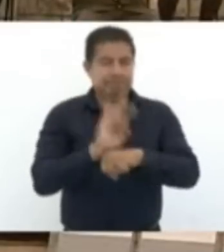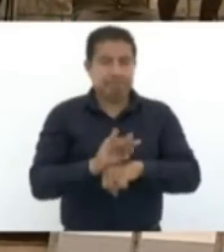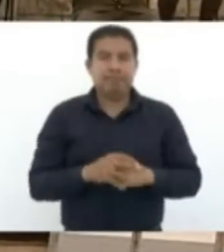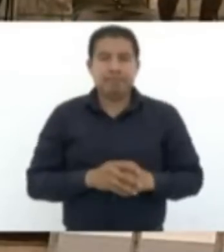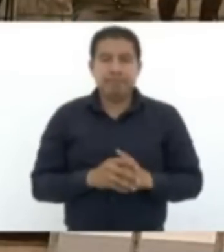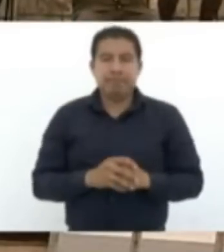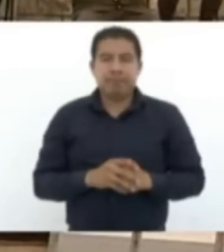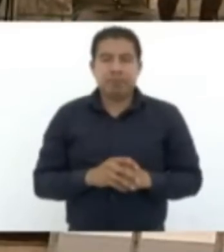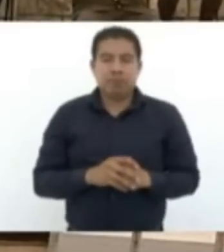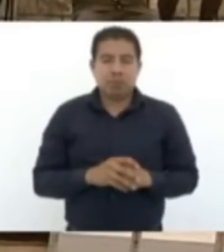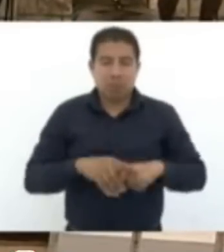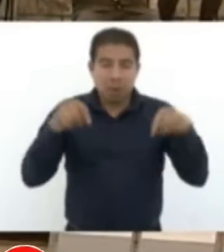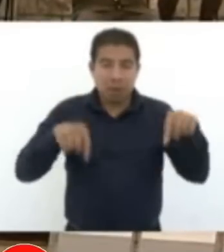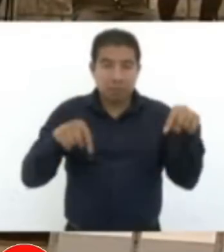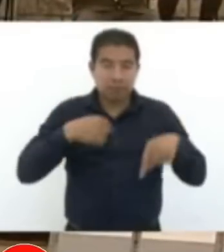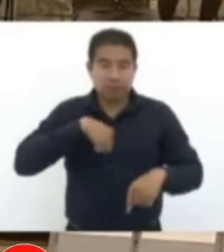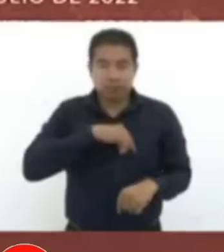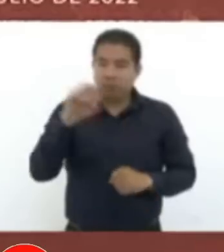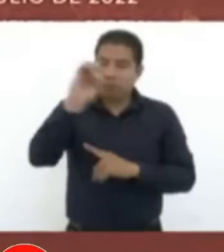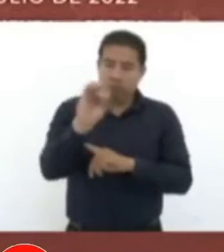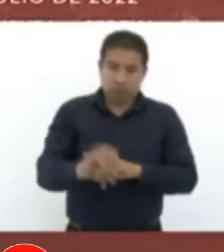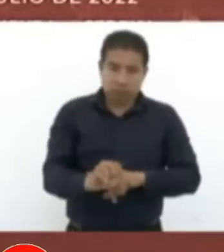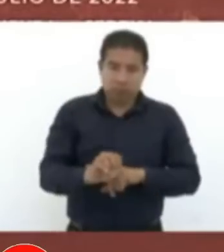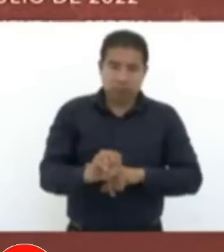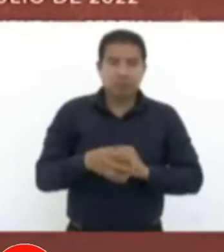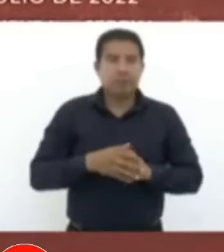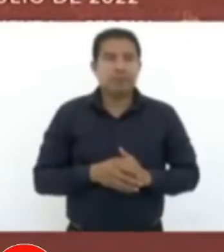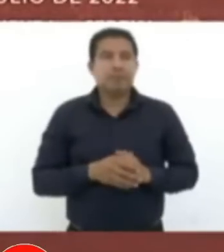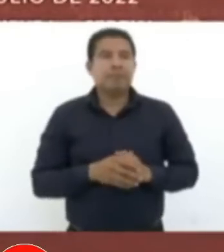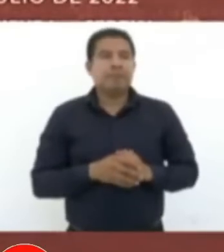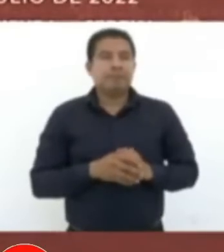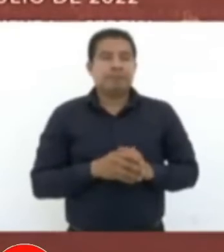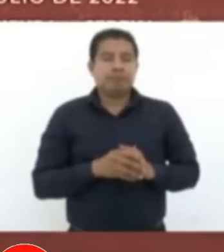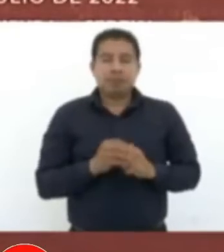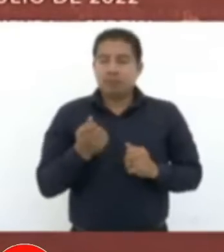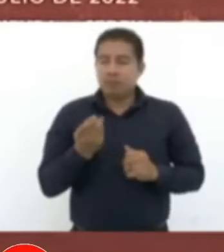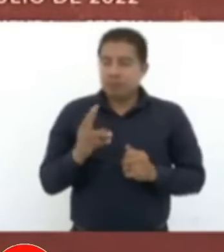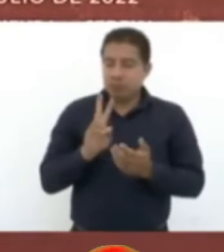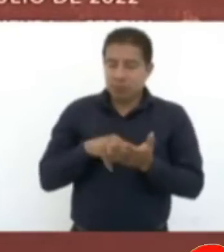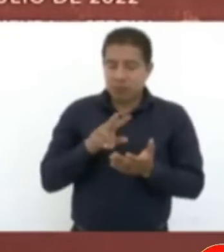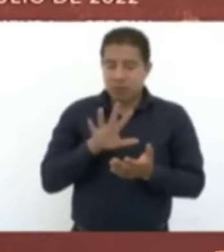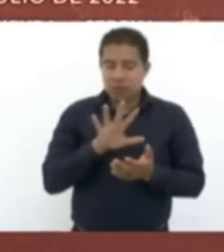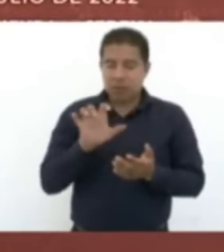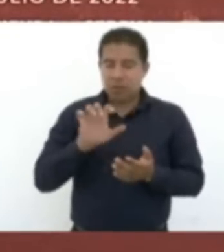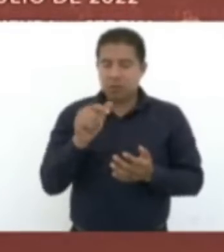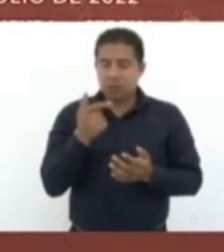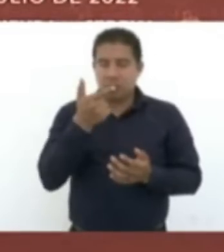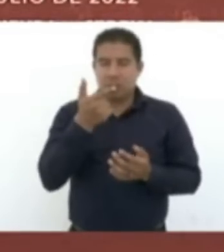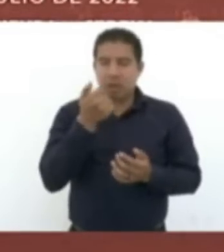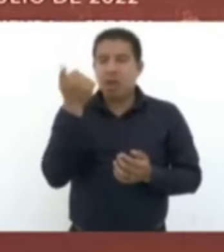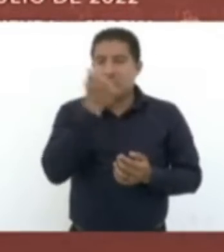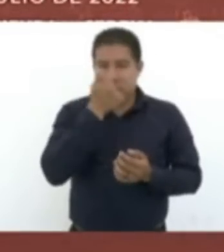Aquí en Ococingo, 2.507 estudiantes